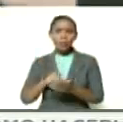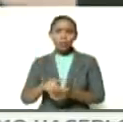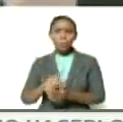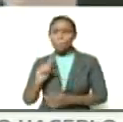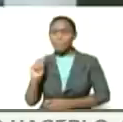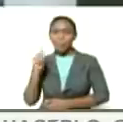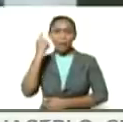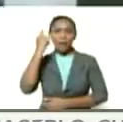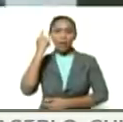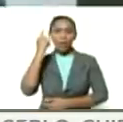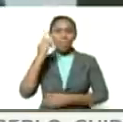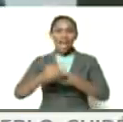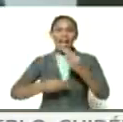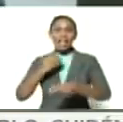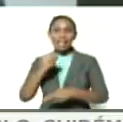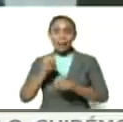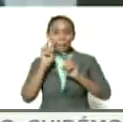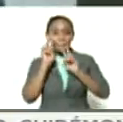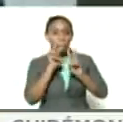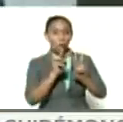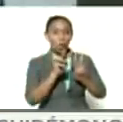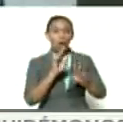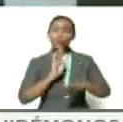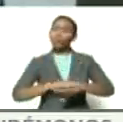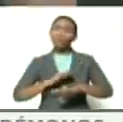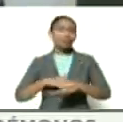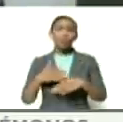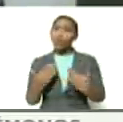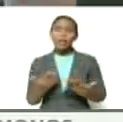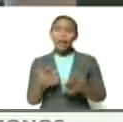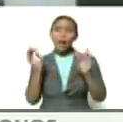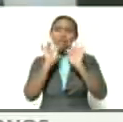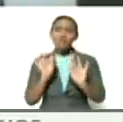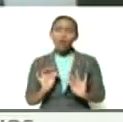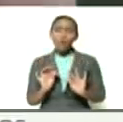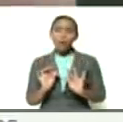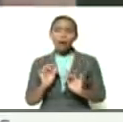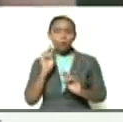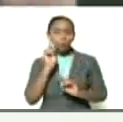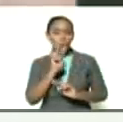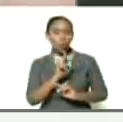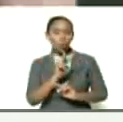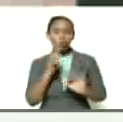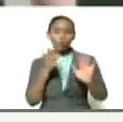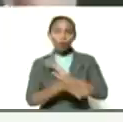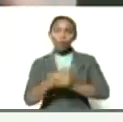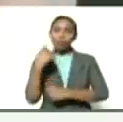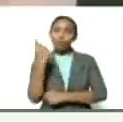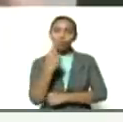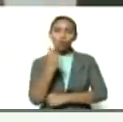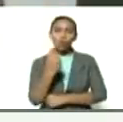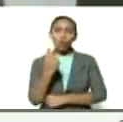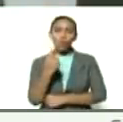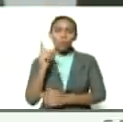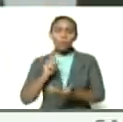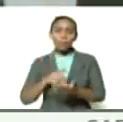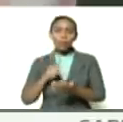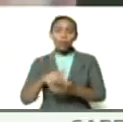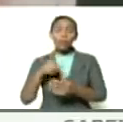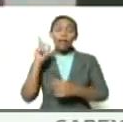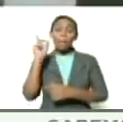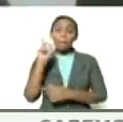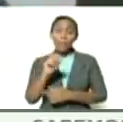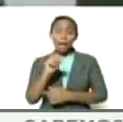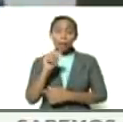de hacerla visible porque los mecanismos de invisibilización no son solo en el presente ha sido también de